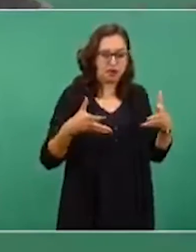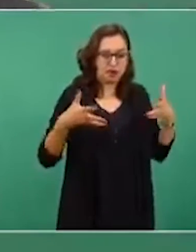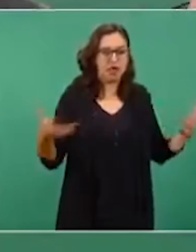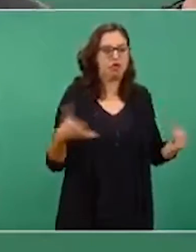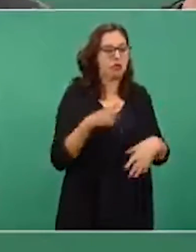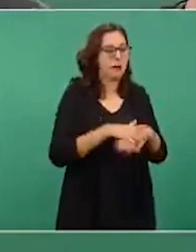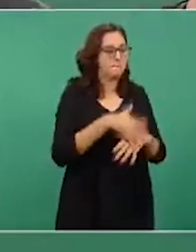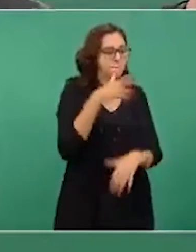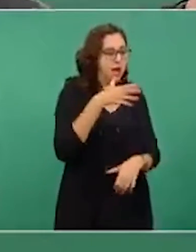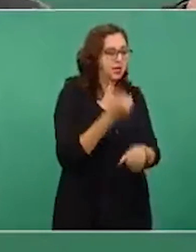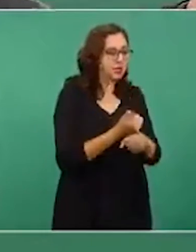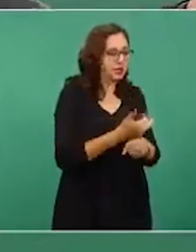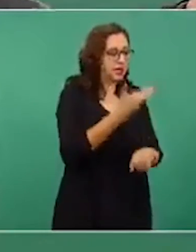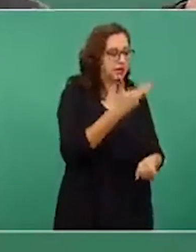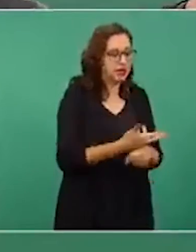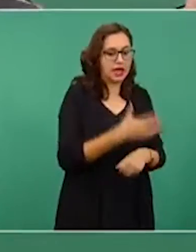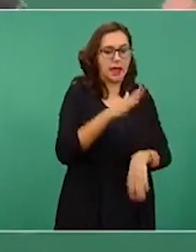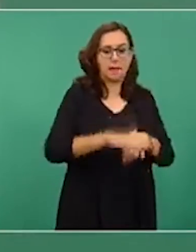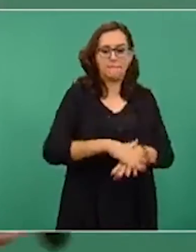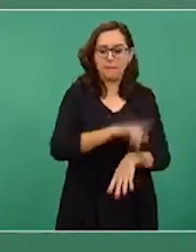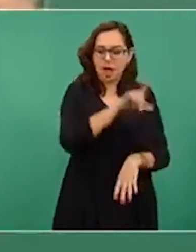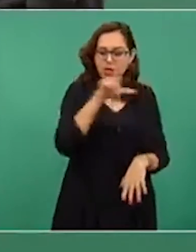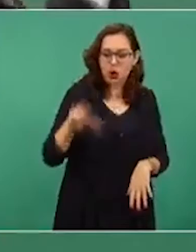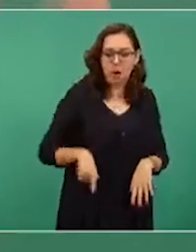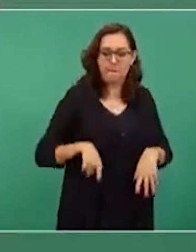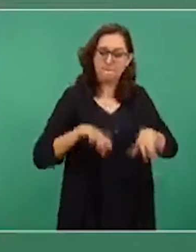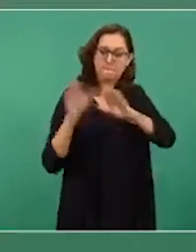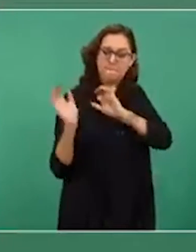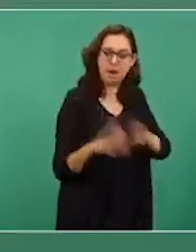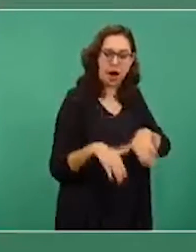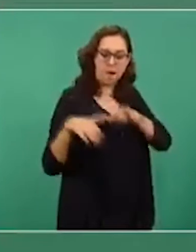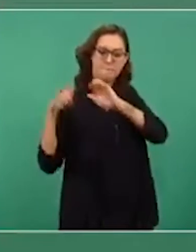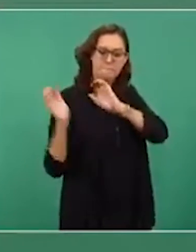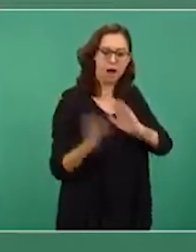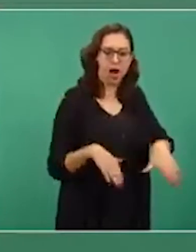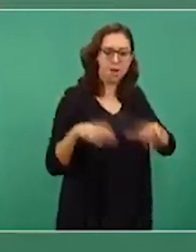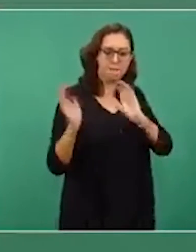de funcionarios bien pagados.